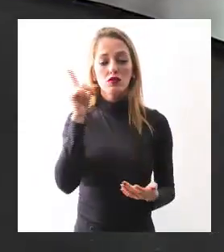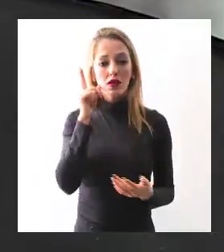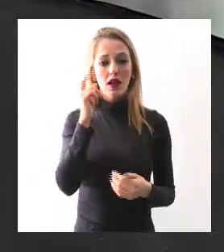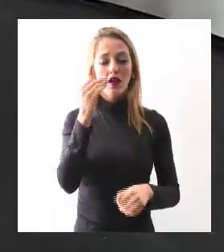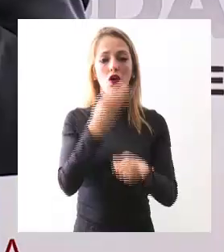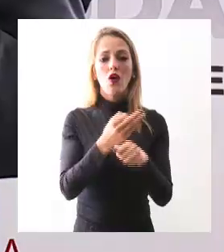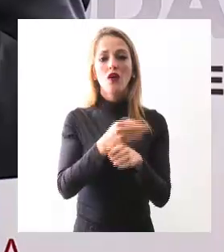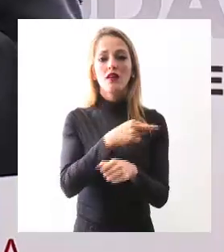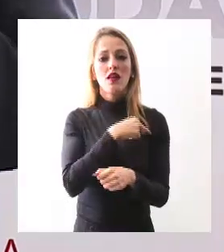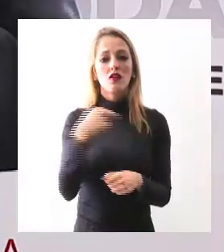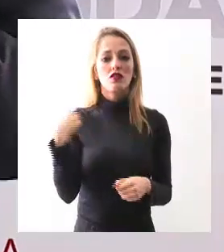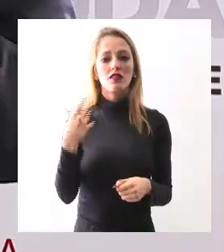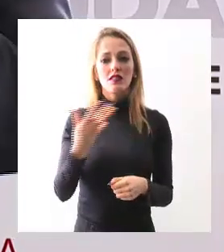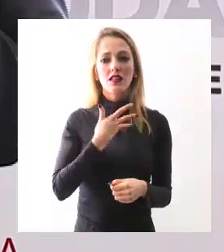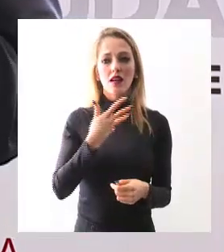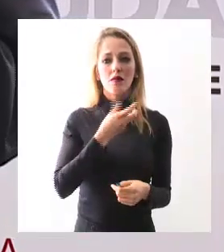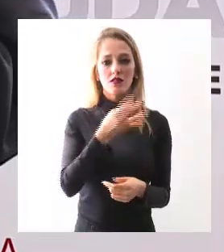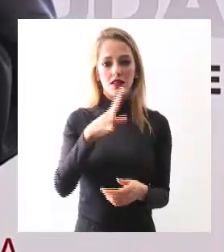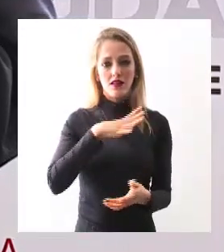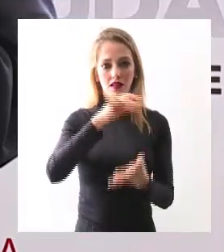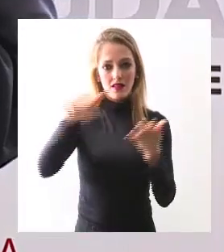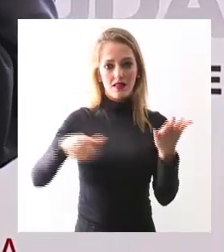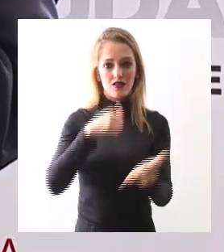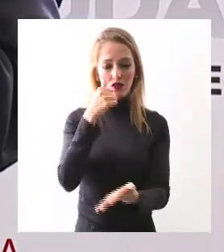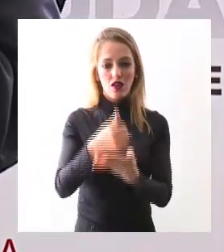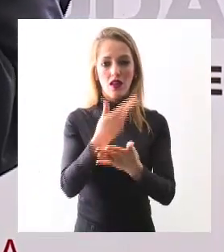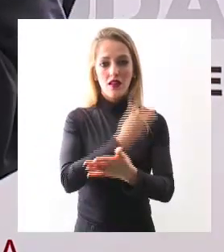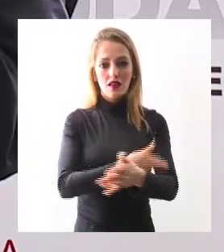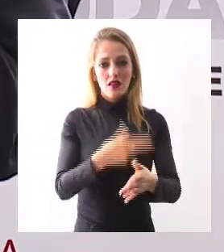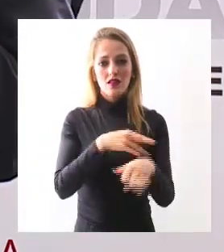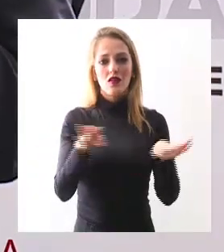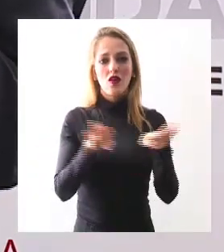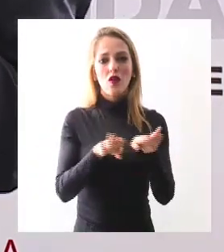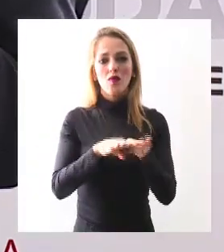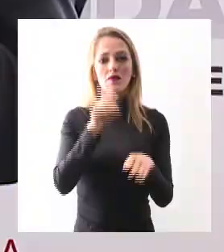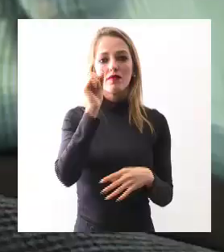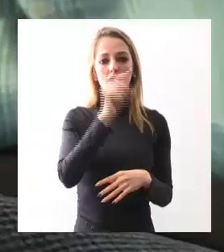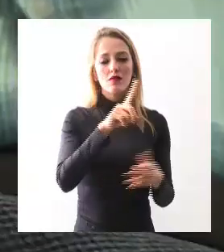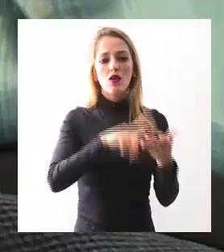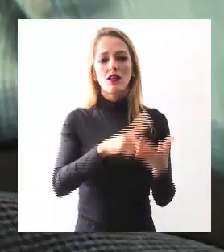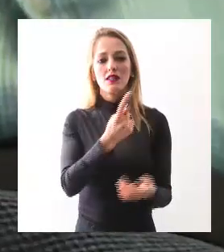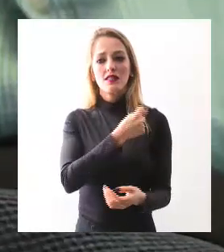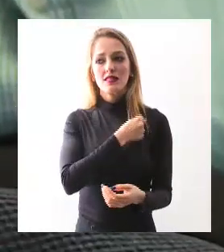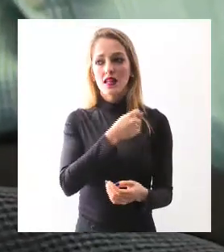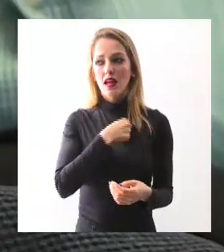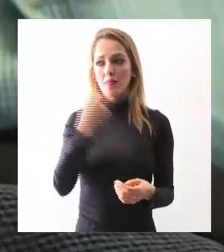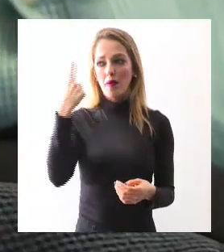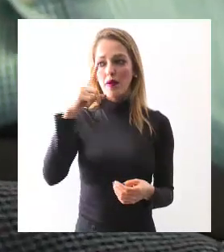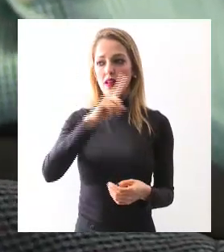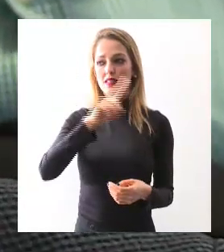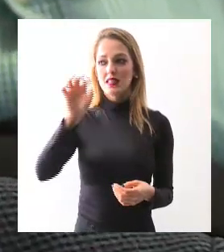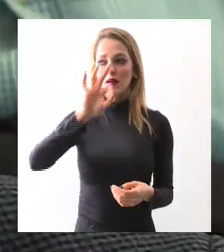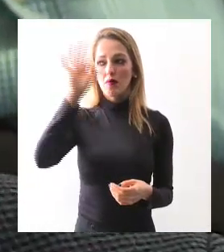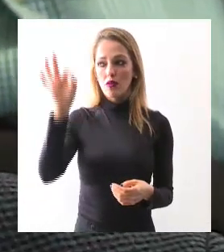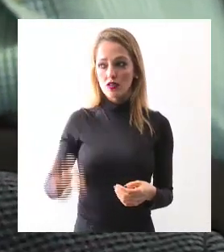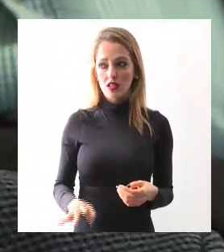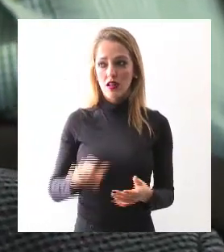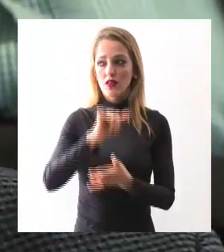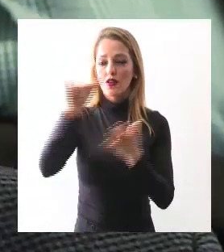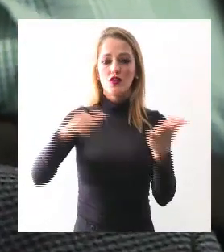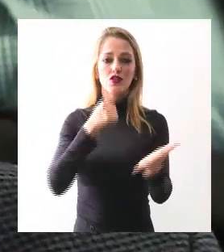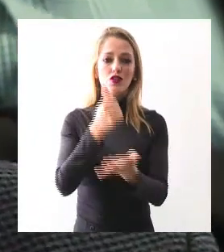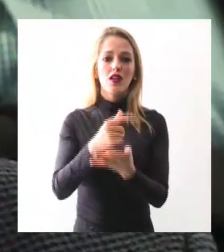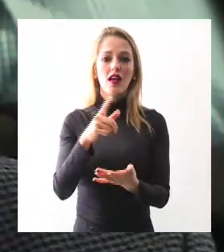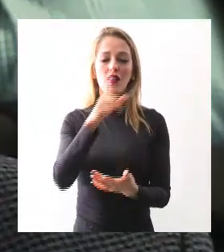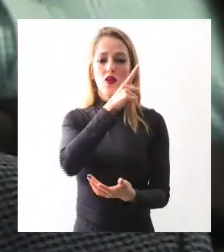tenemos ciudades integradas de este proceso como lo es Tepatitlán al 100%, Ciudad Guzmán al 100